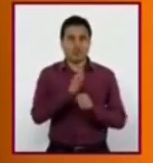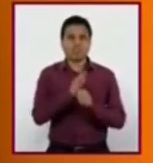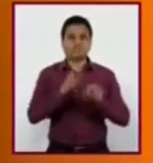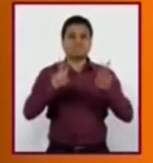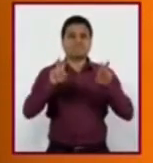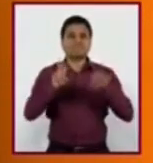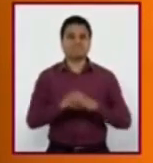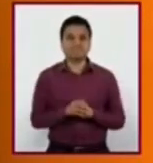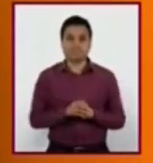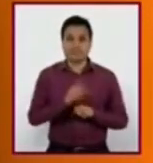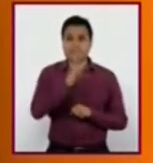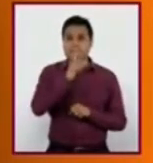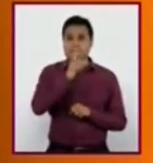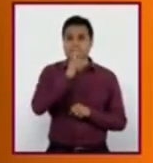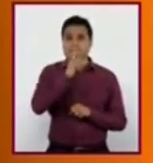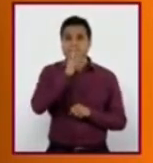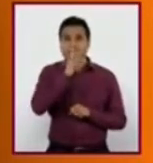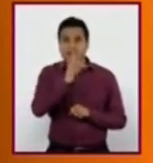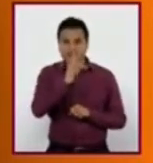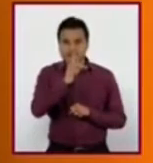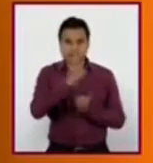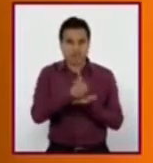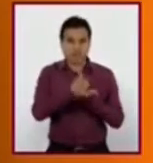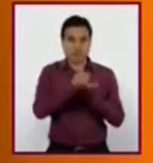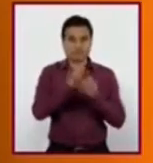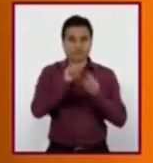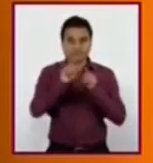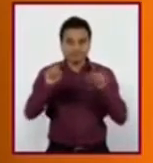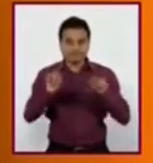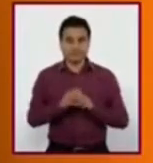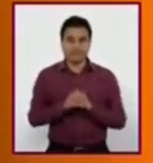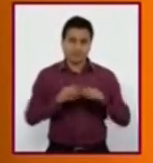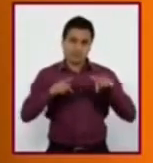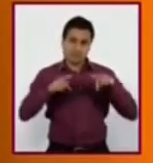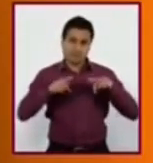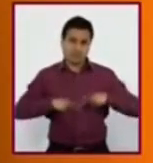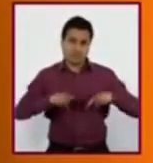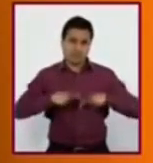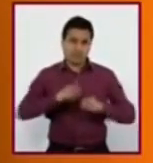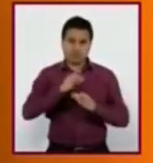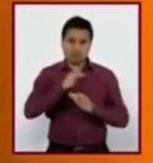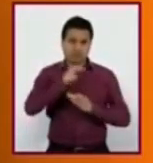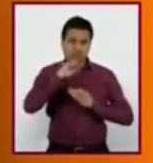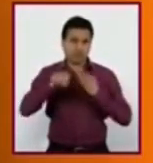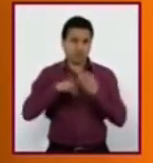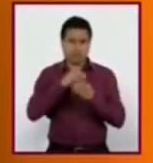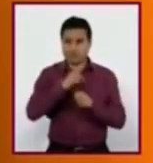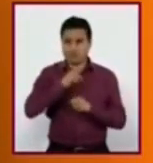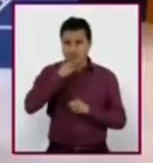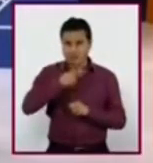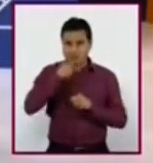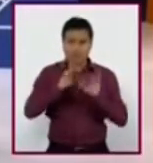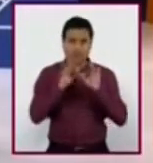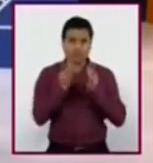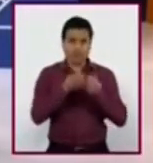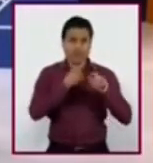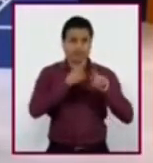titula Las palabras que nos señalan. Todas las personas hablamos diferente, y es importante ser conscientes de eso.